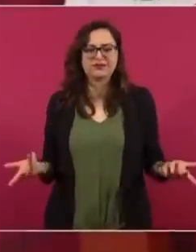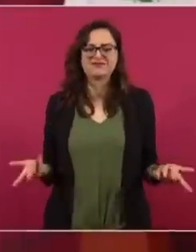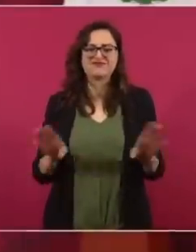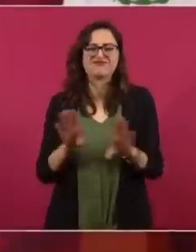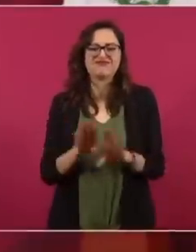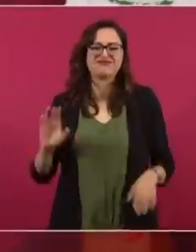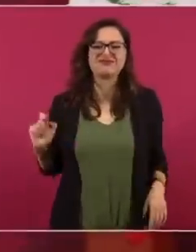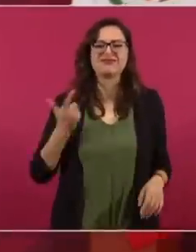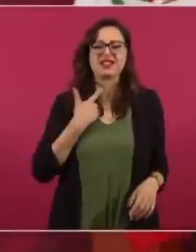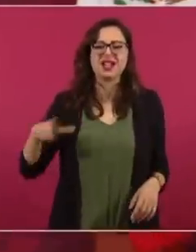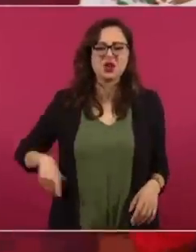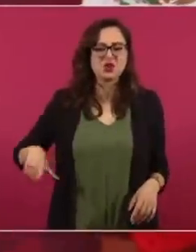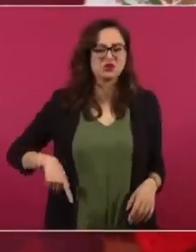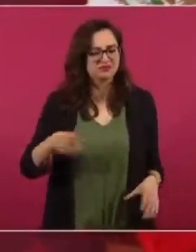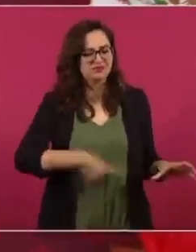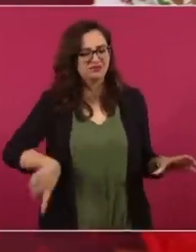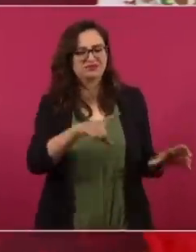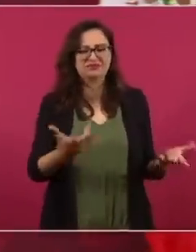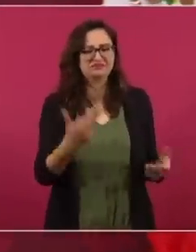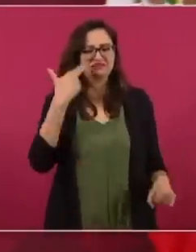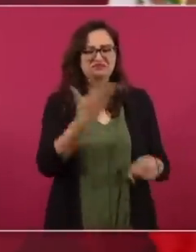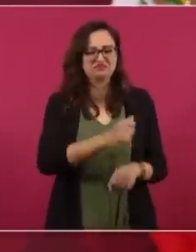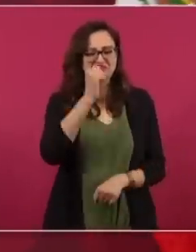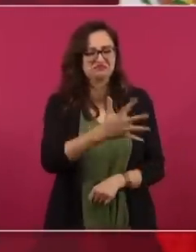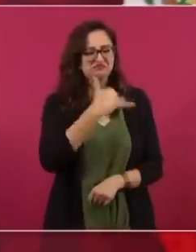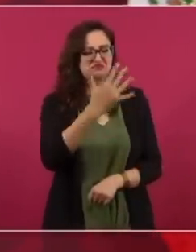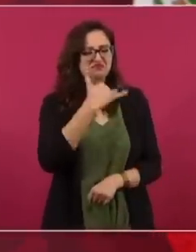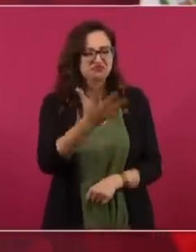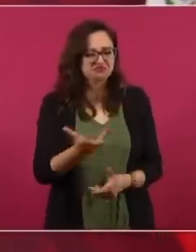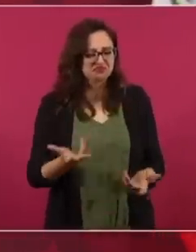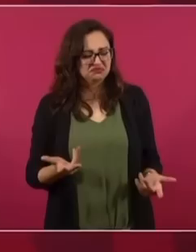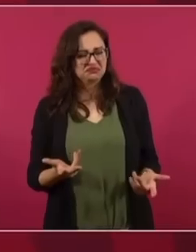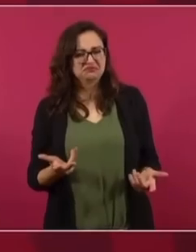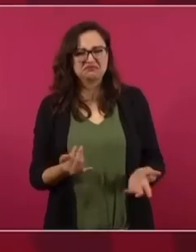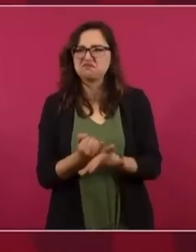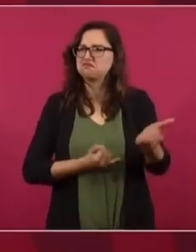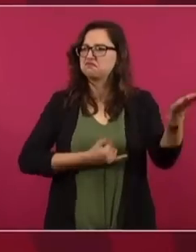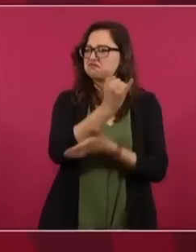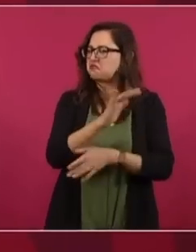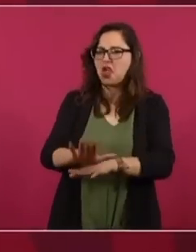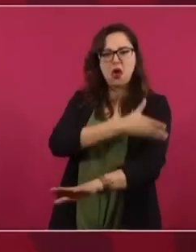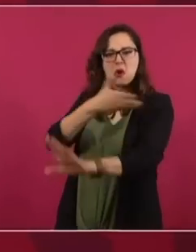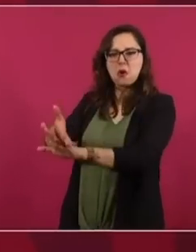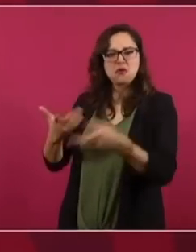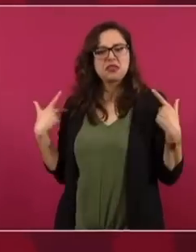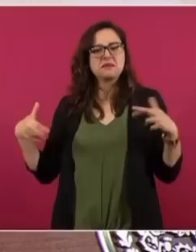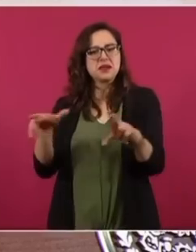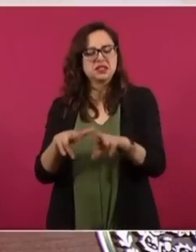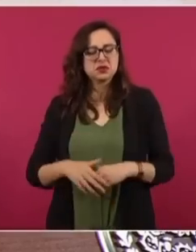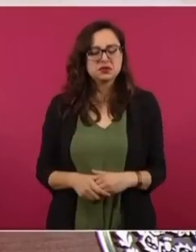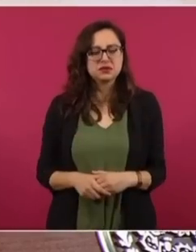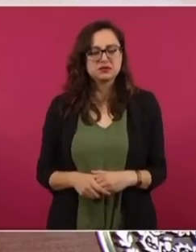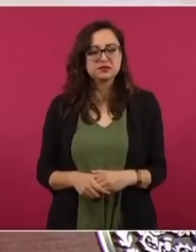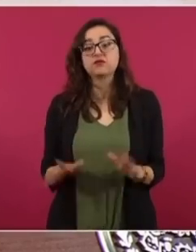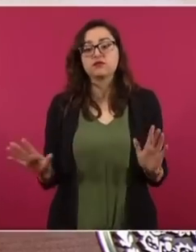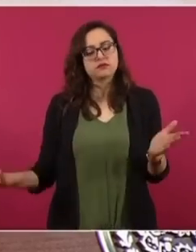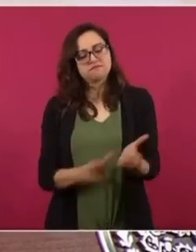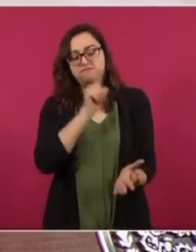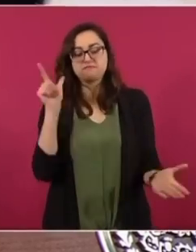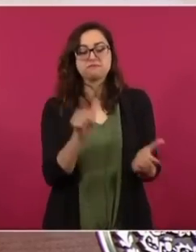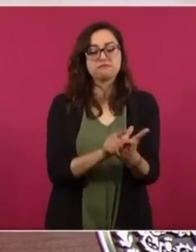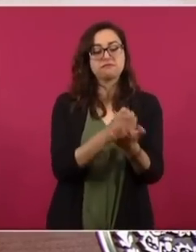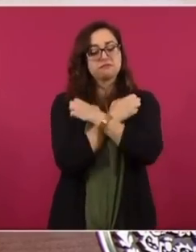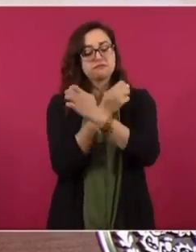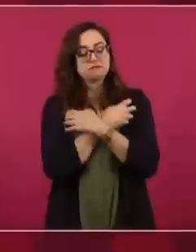tecnócratas irresponsables, corruptos, de repente deciden llevar a cabo una supuesta